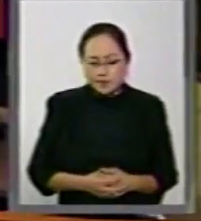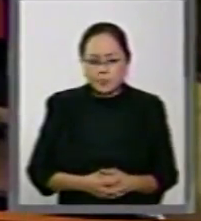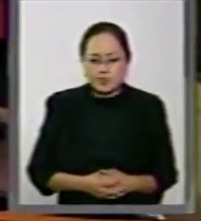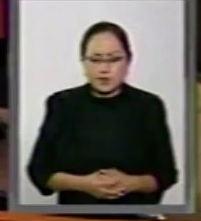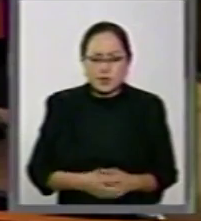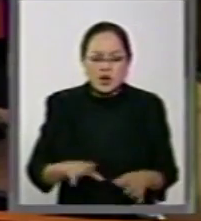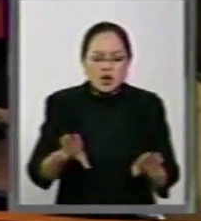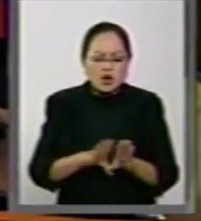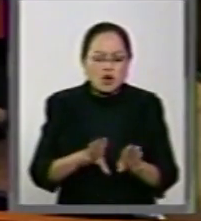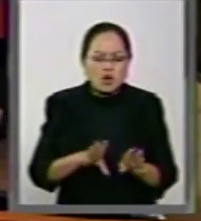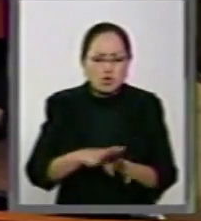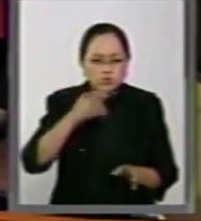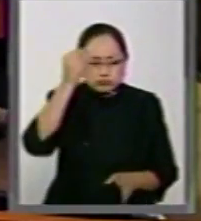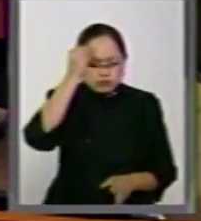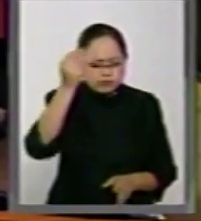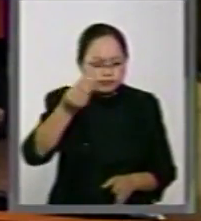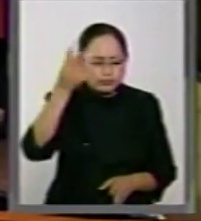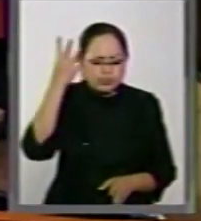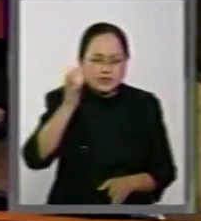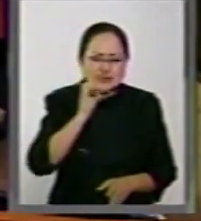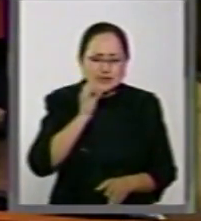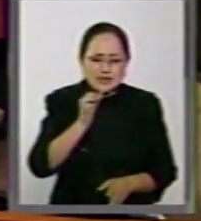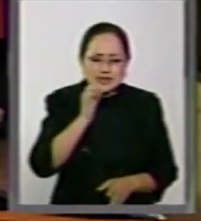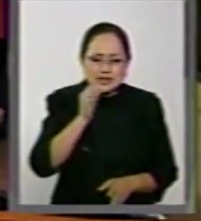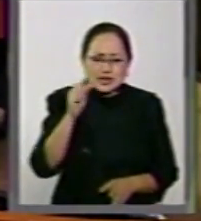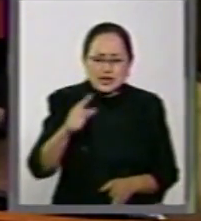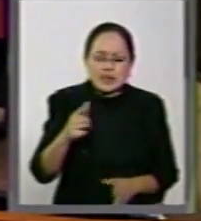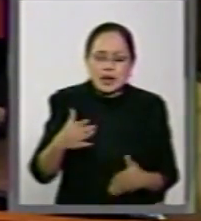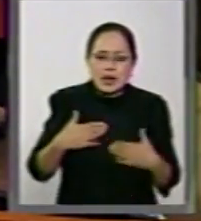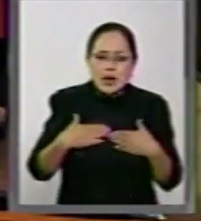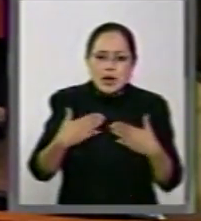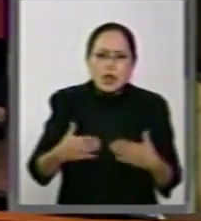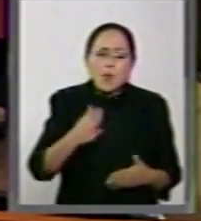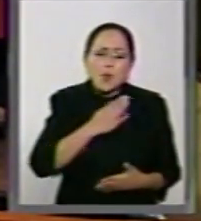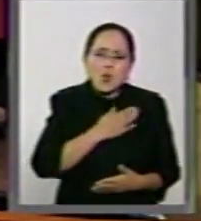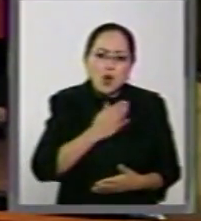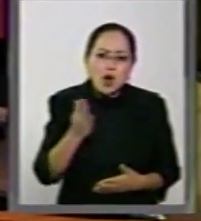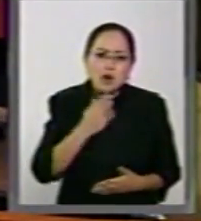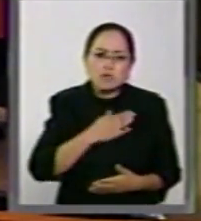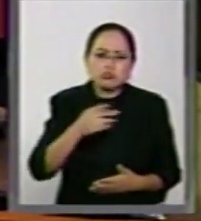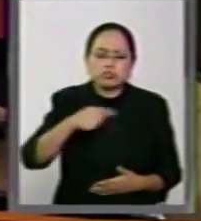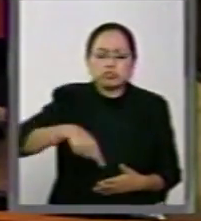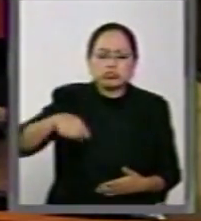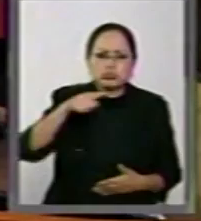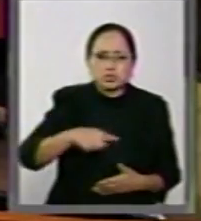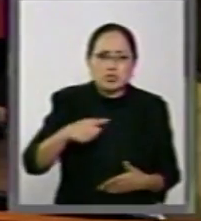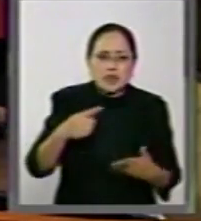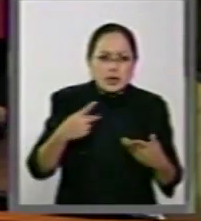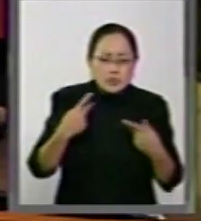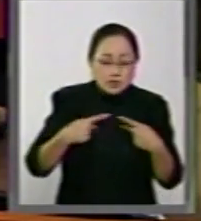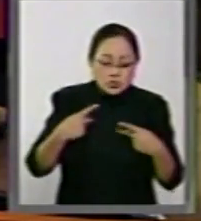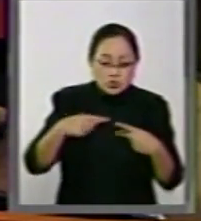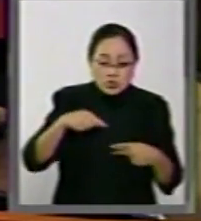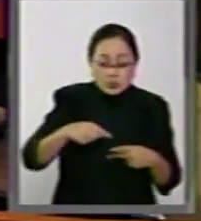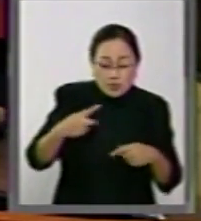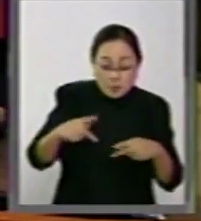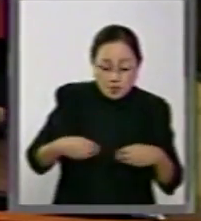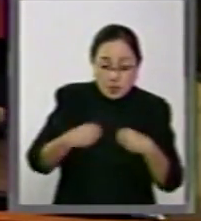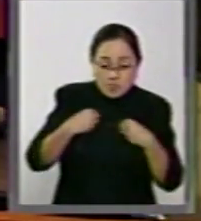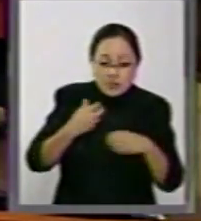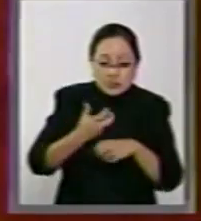¿Cómo olvidar la generosidad de esta ciudad para los que vivimos en el Estado de México?